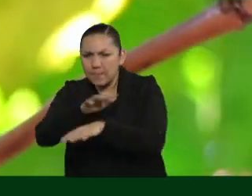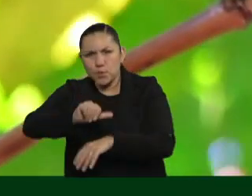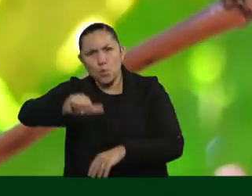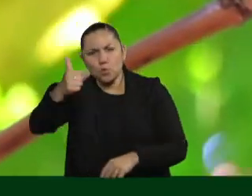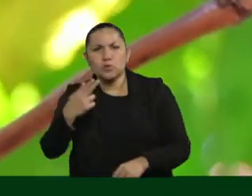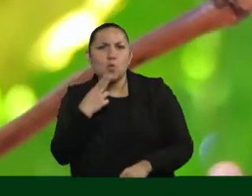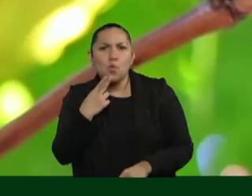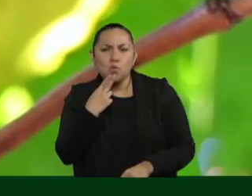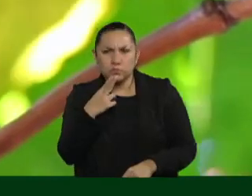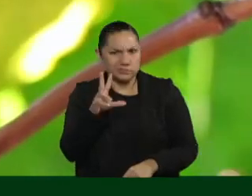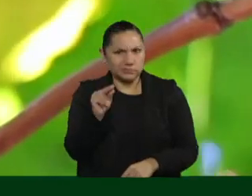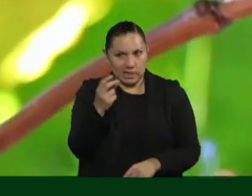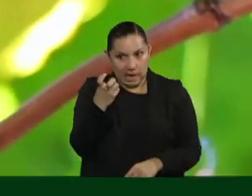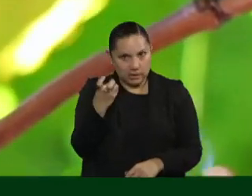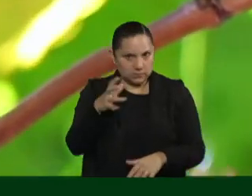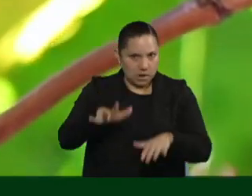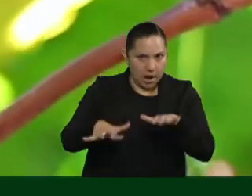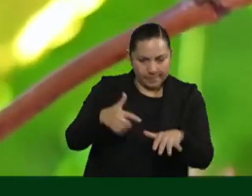Congreso, Adriana Aguilar Torres.